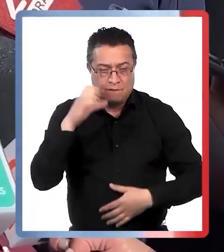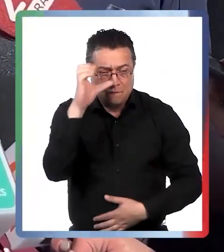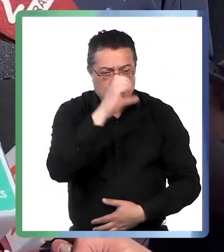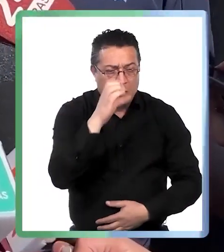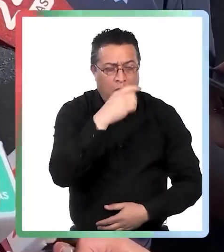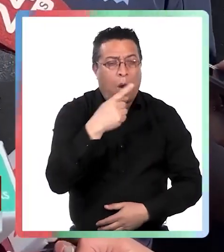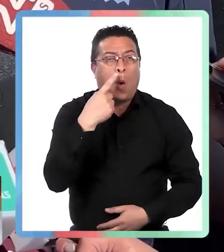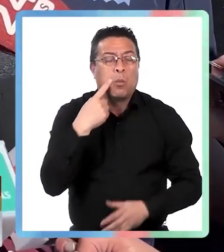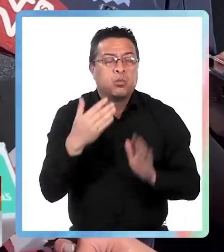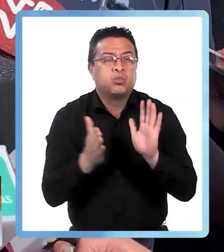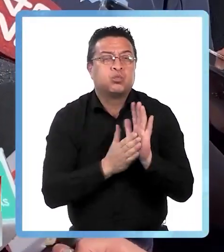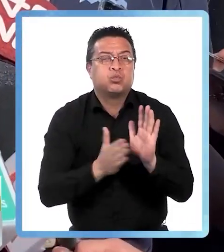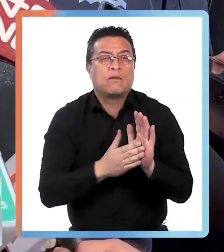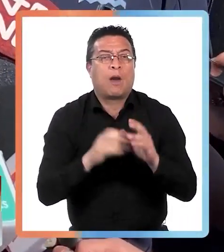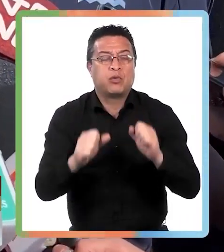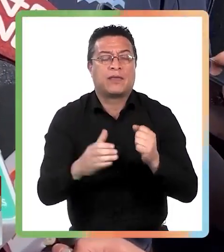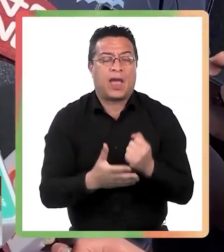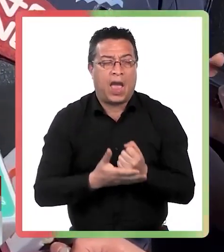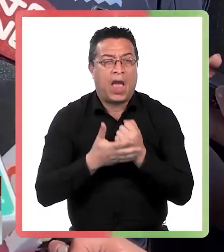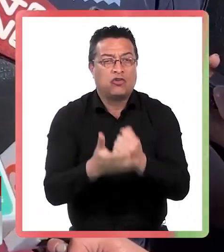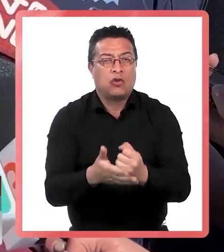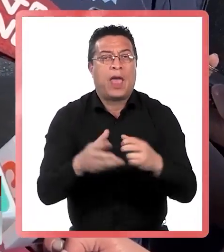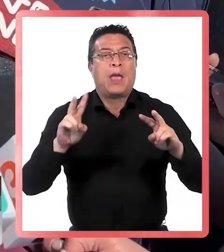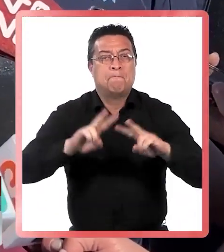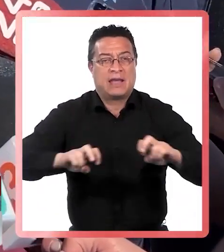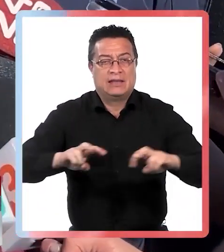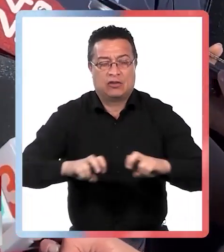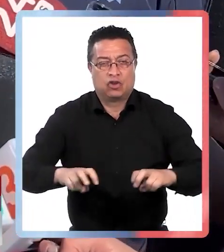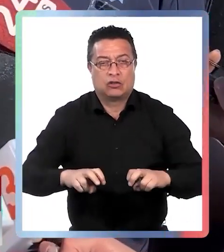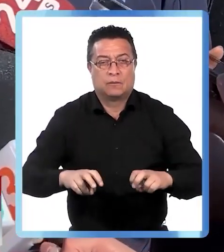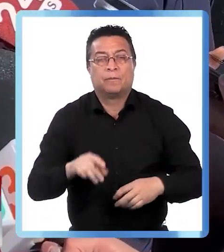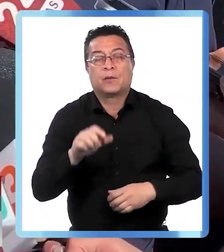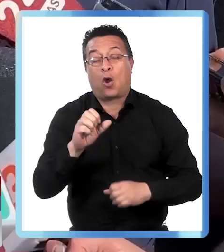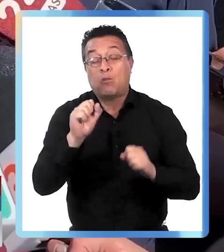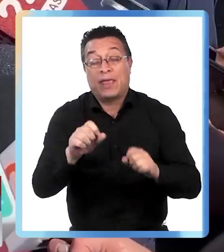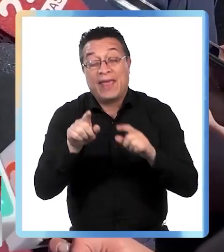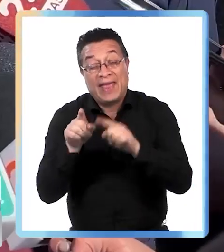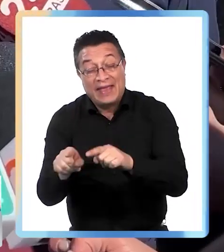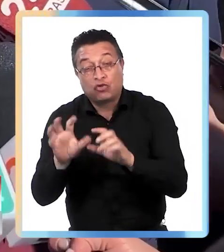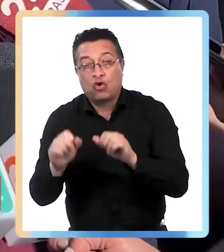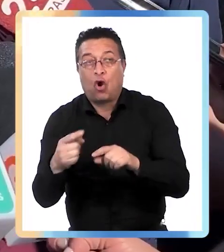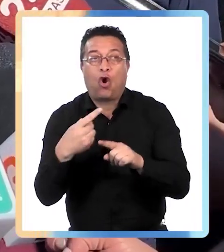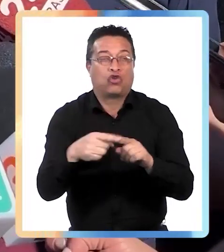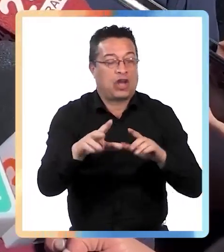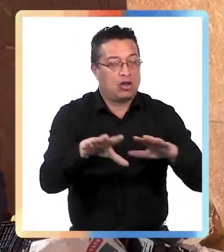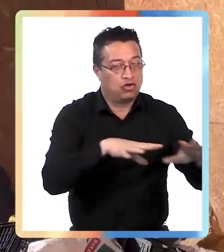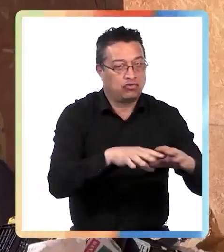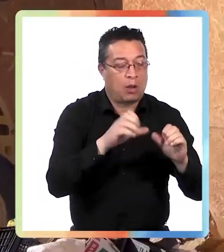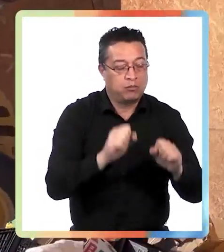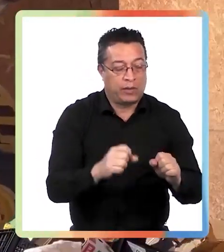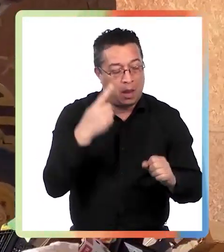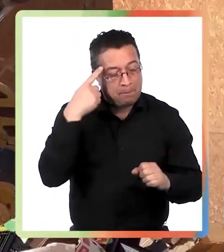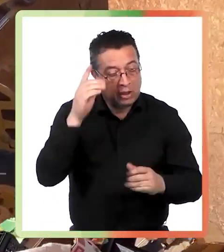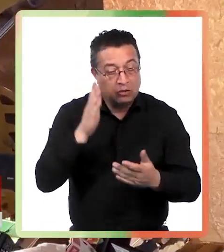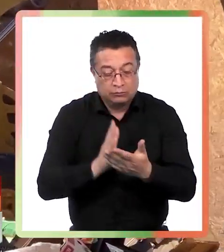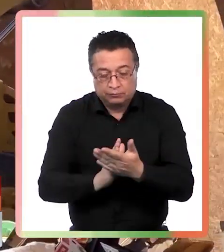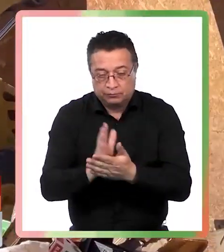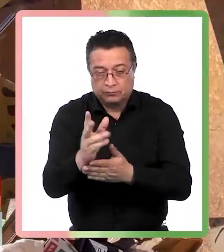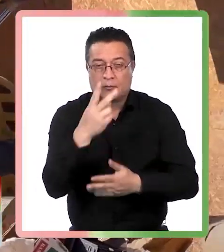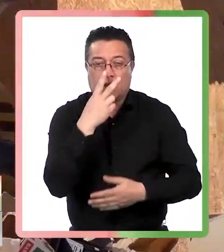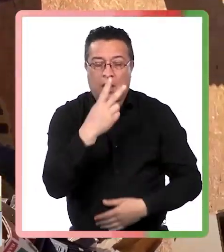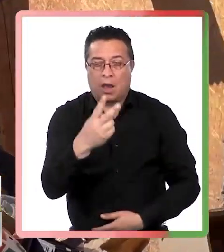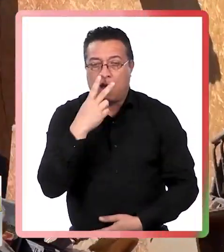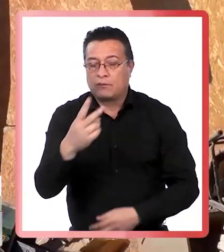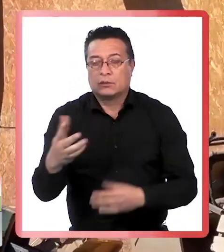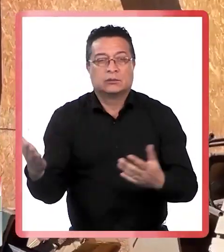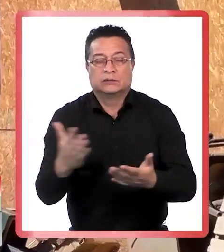cualquier evidencia que pueda aportar para esta investigación. Puede ser eso o puede ser otra cosa, pero estamos viendo